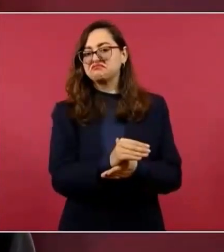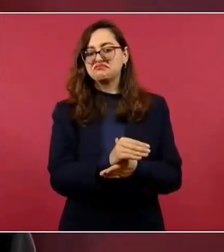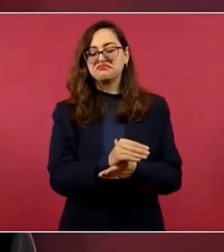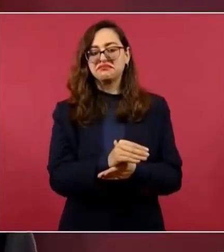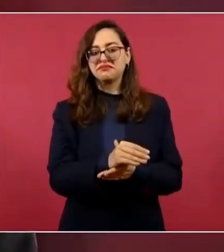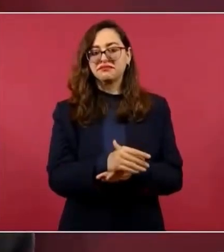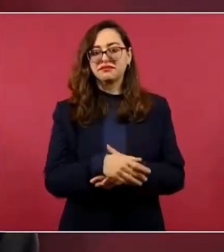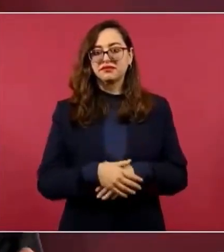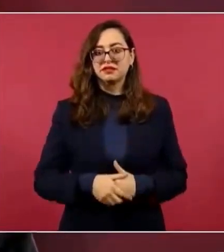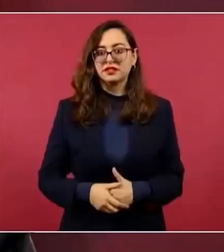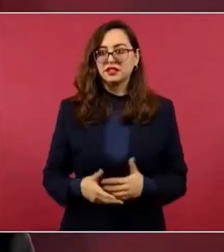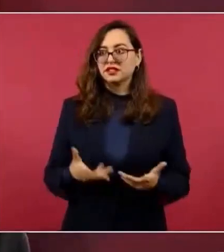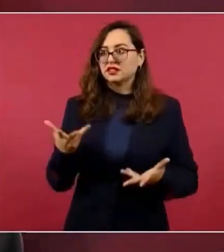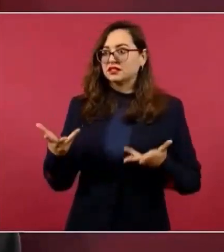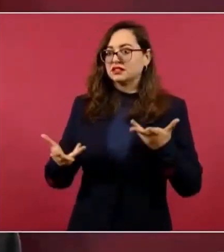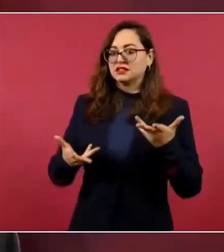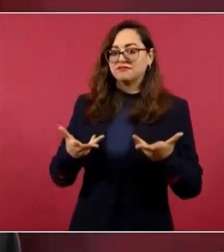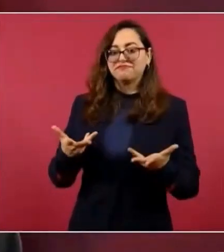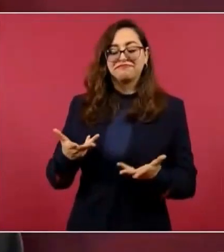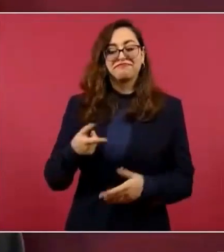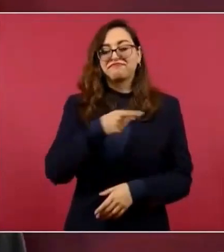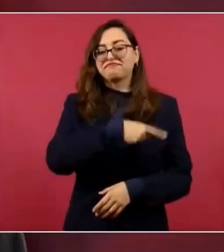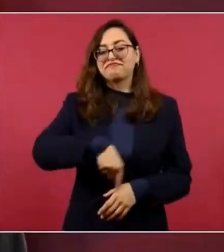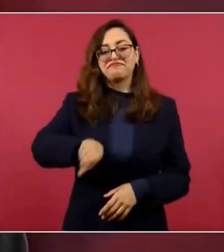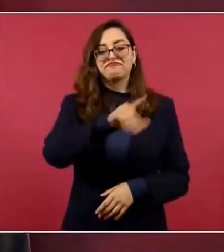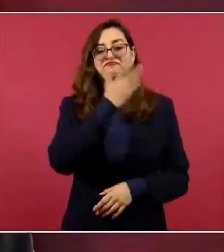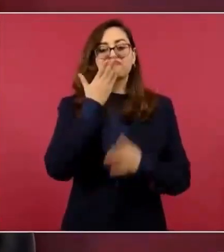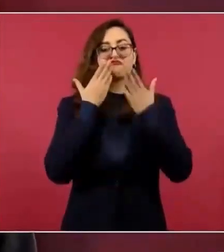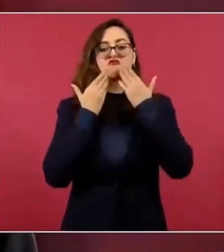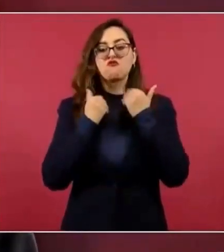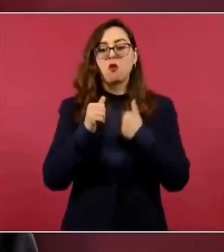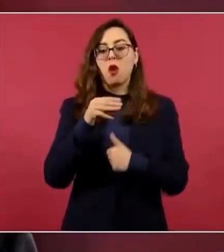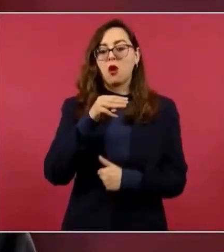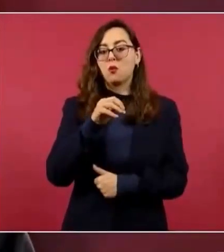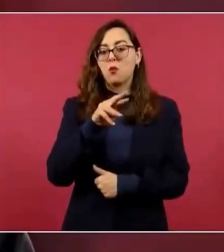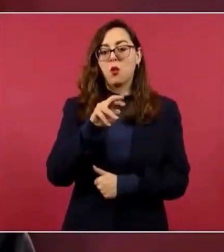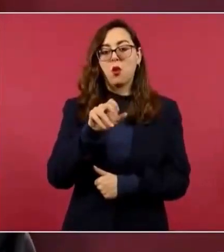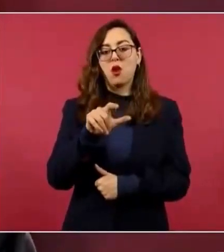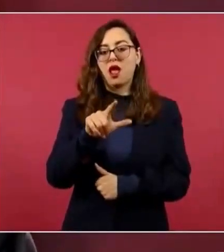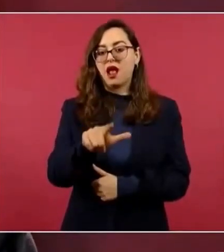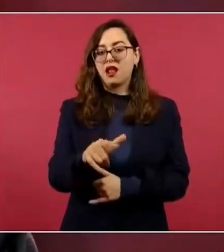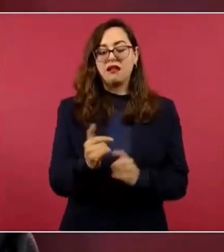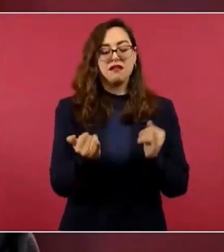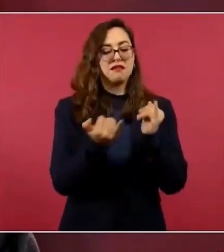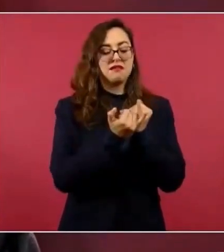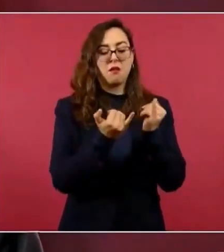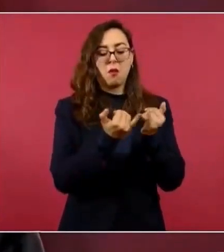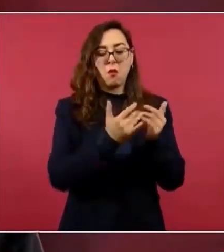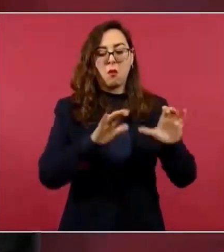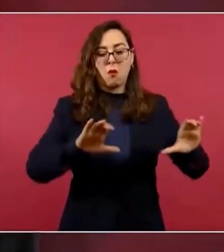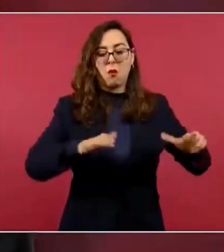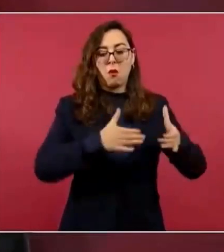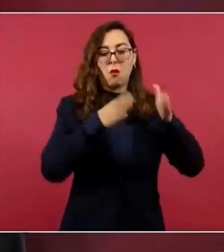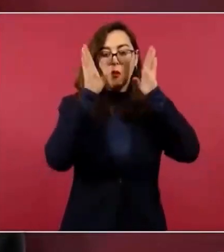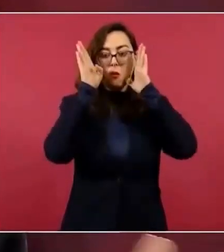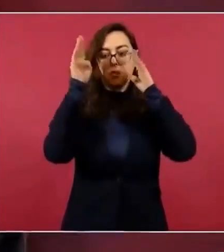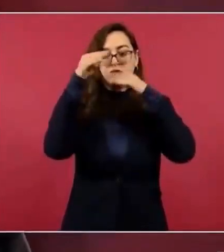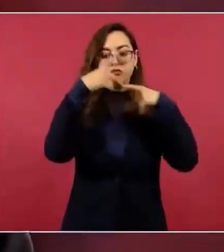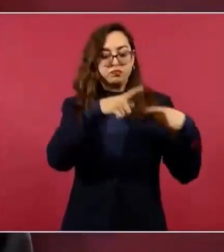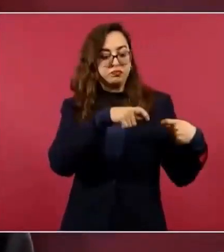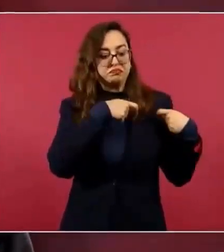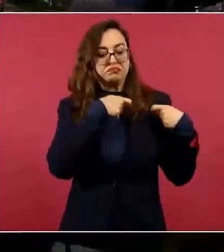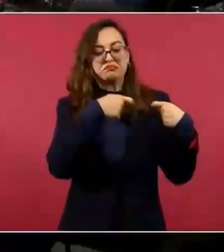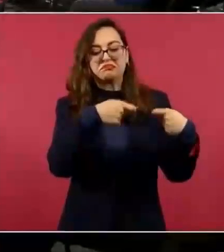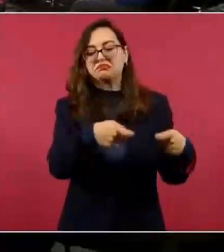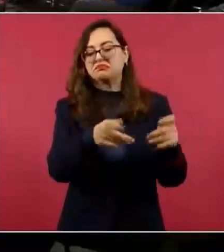igual que el conservadurismo, con honrosas excepciones, pero ellos se lo buscaron